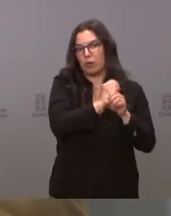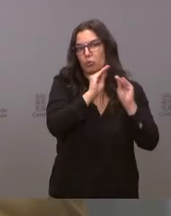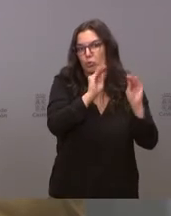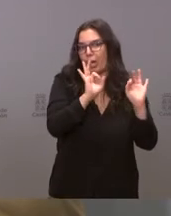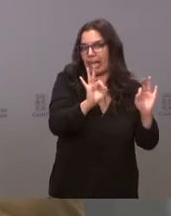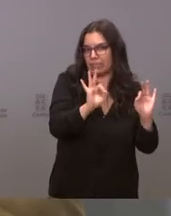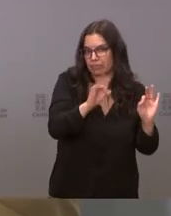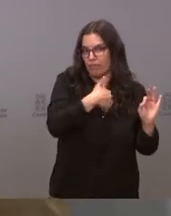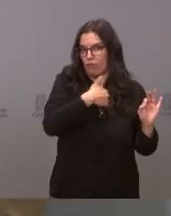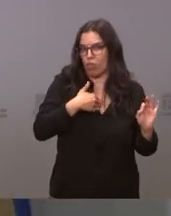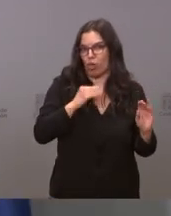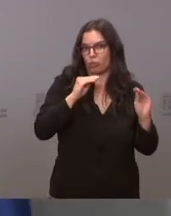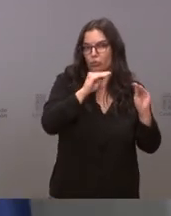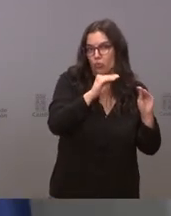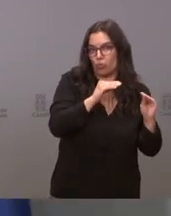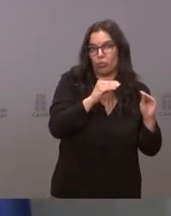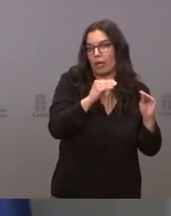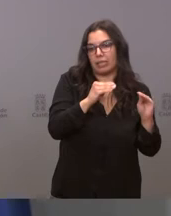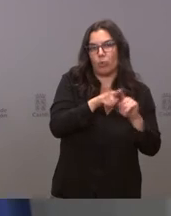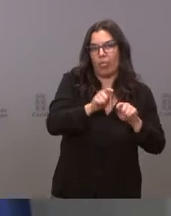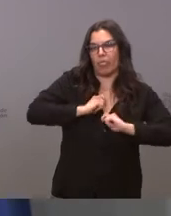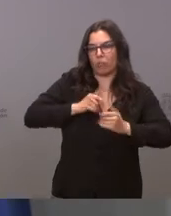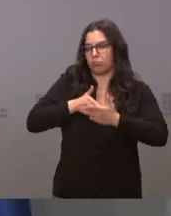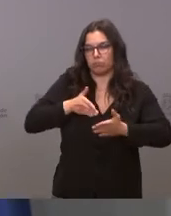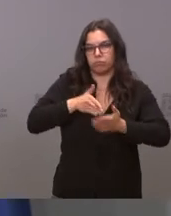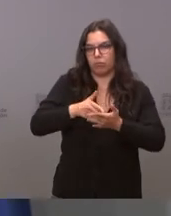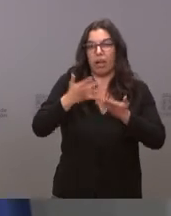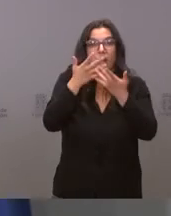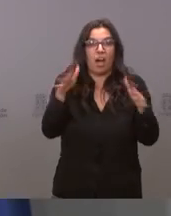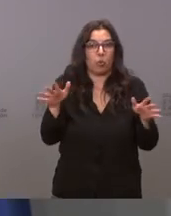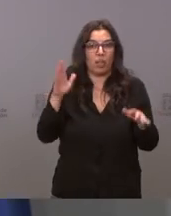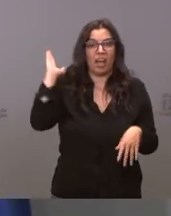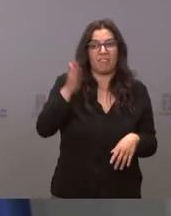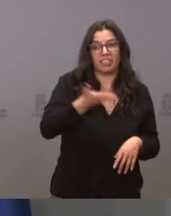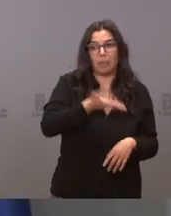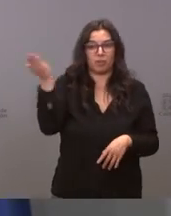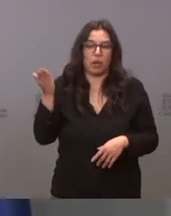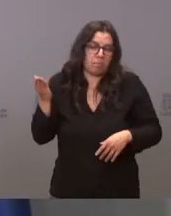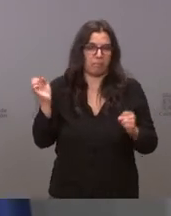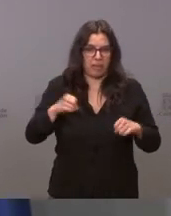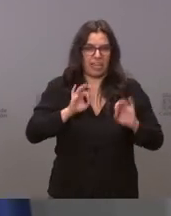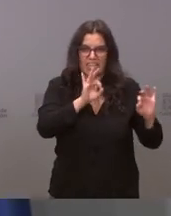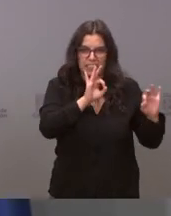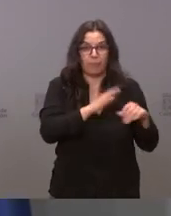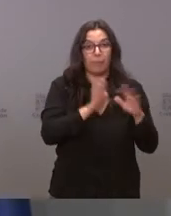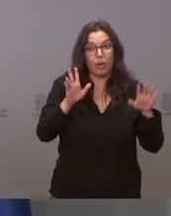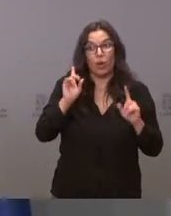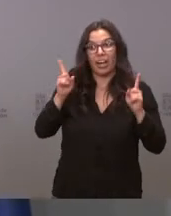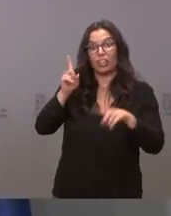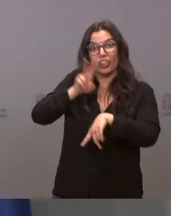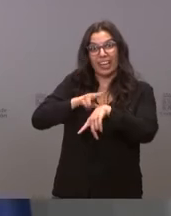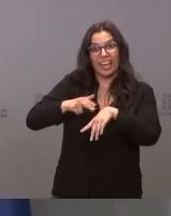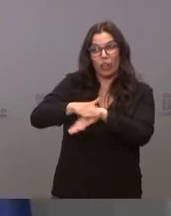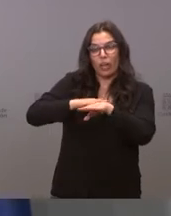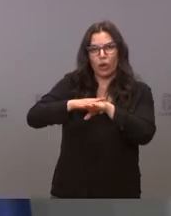labor del gobierno de la junta aunque esto suponga un perjuicio para los ciudadanos pero es que en el caso del delegado del gobierno es absolutamente